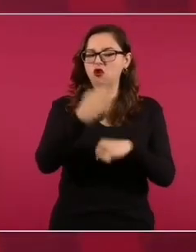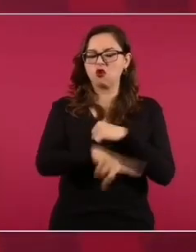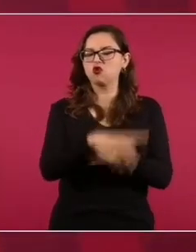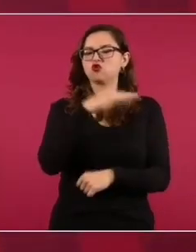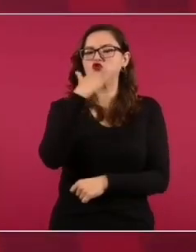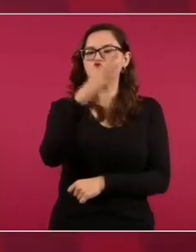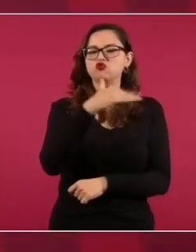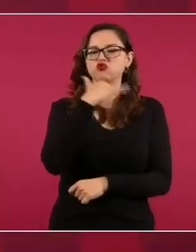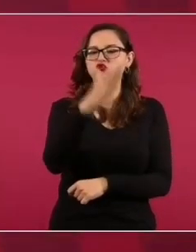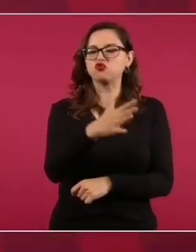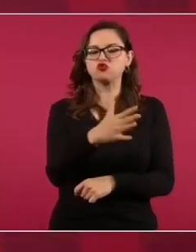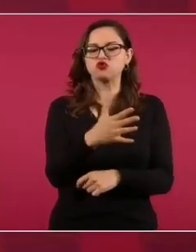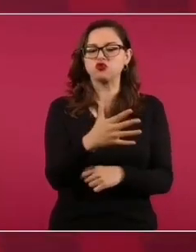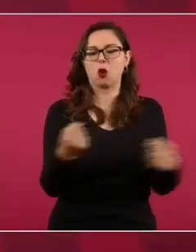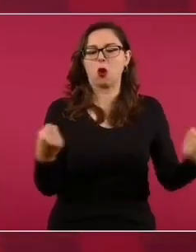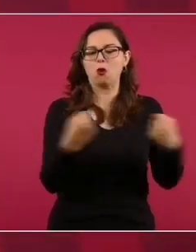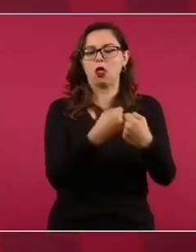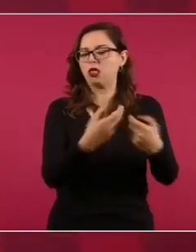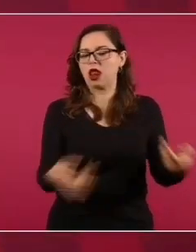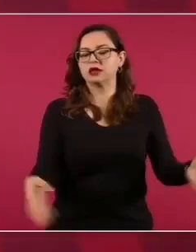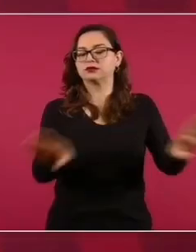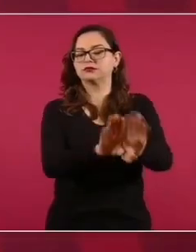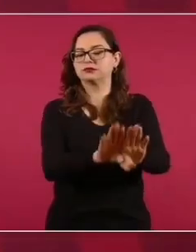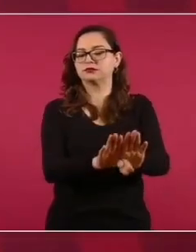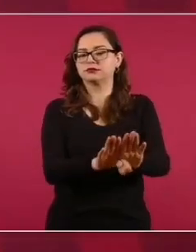cuando es un asunto de tipo político.